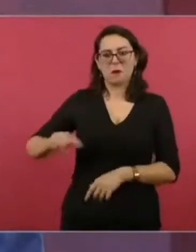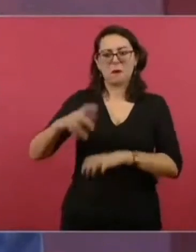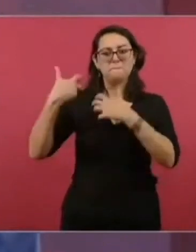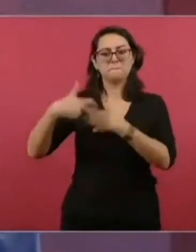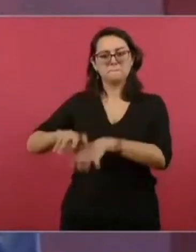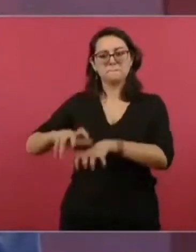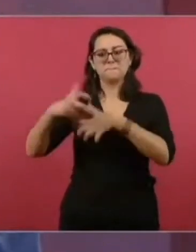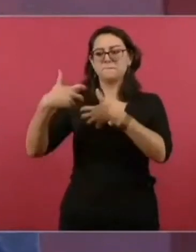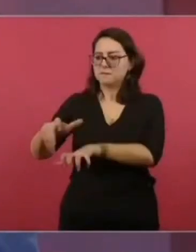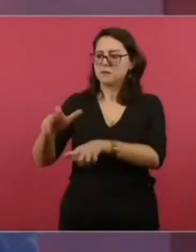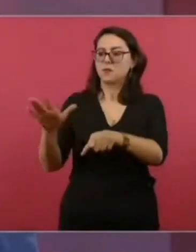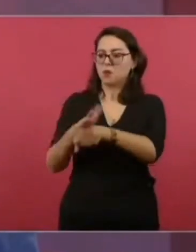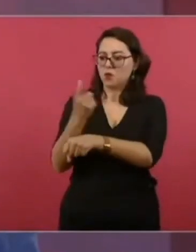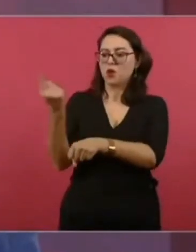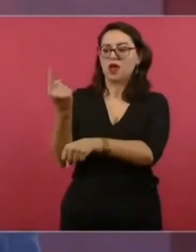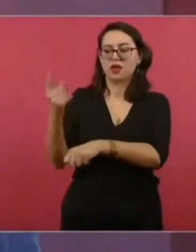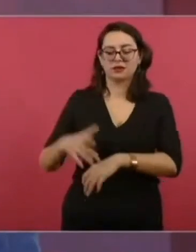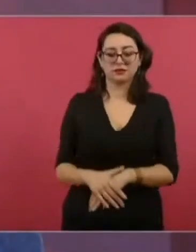hay un proceso